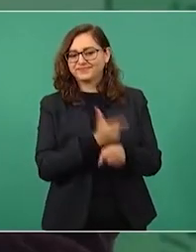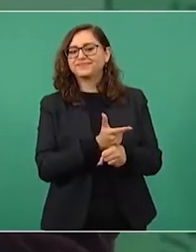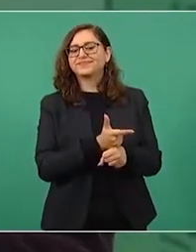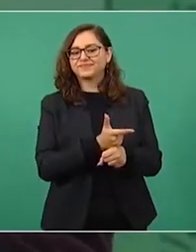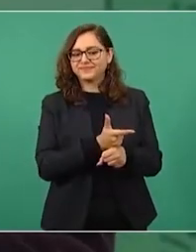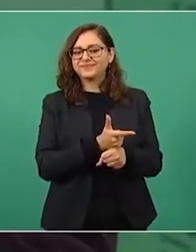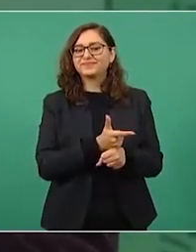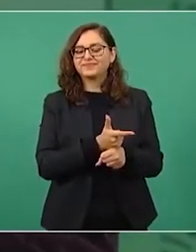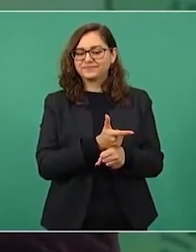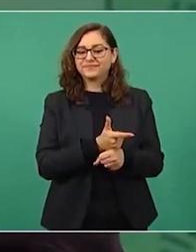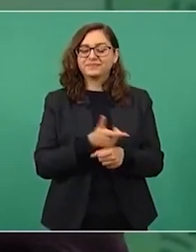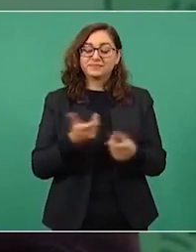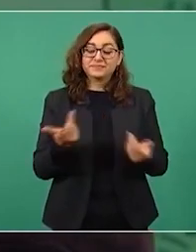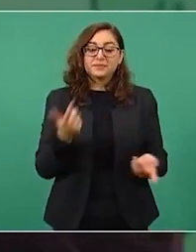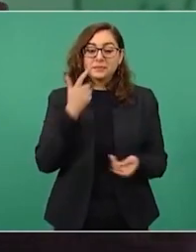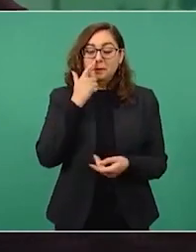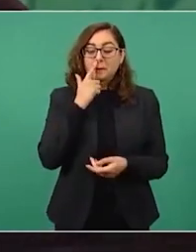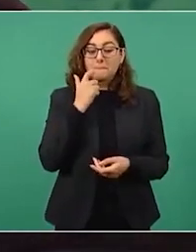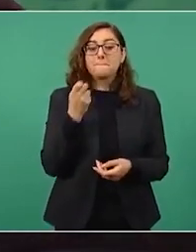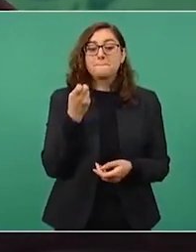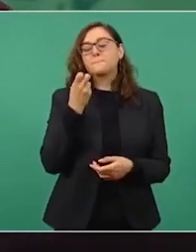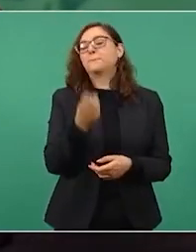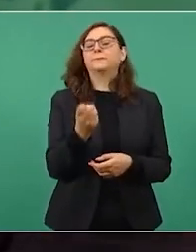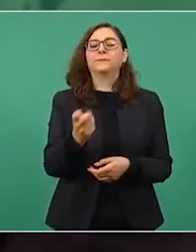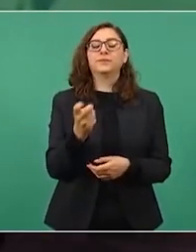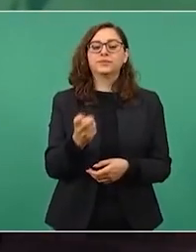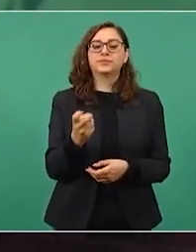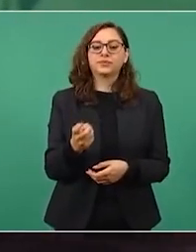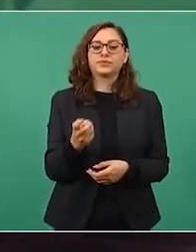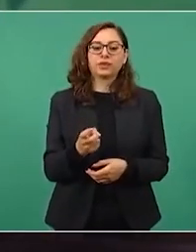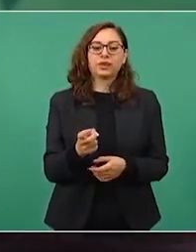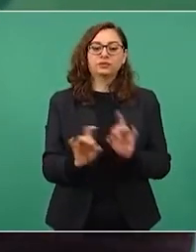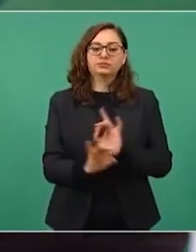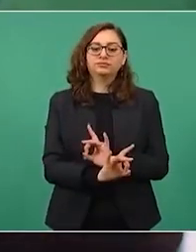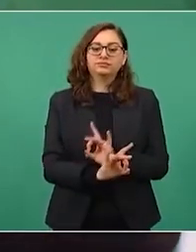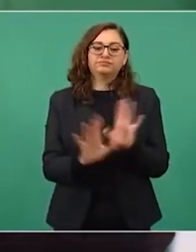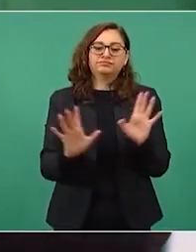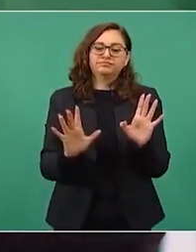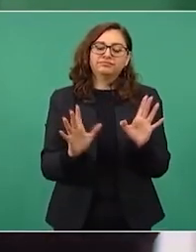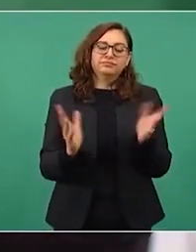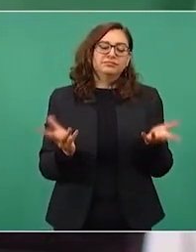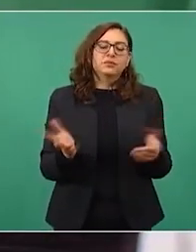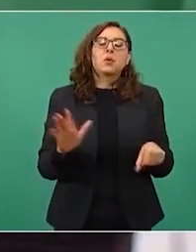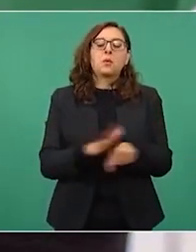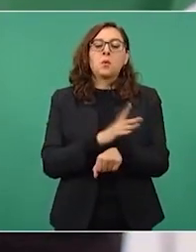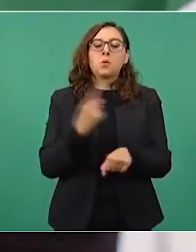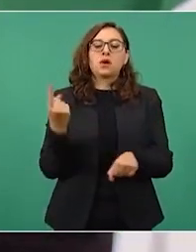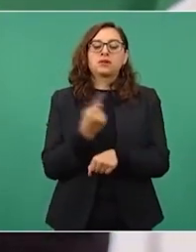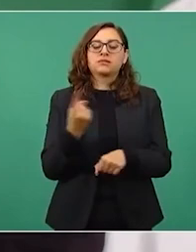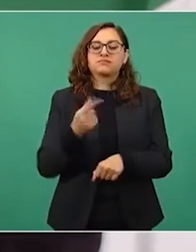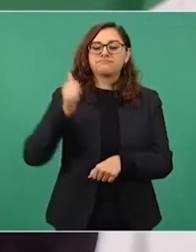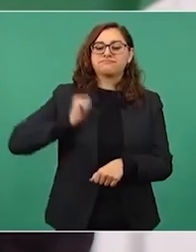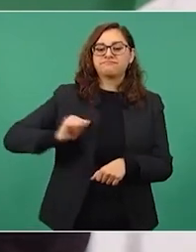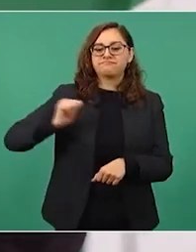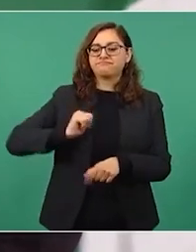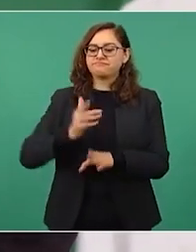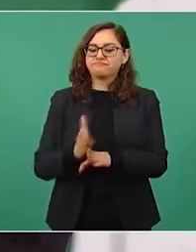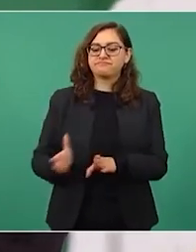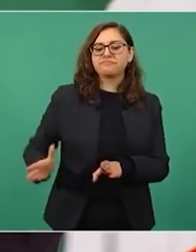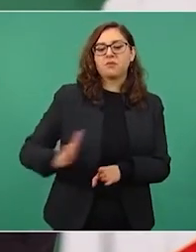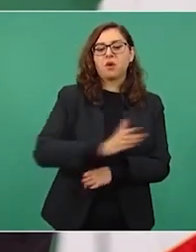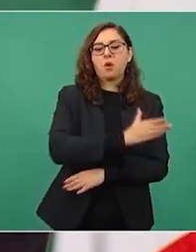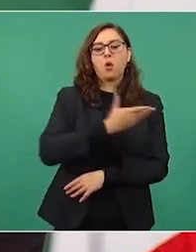es esa política pues del viejo régimen de simulación